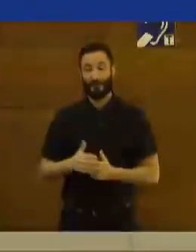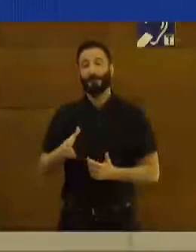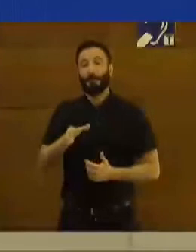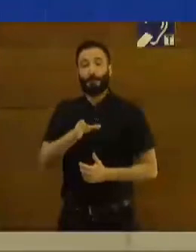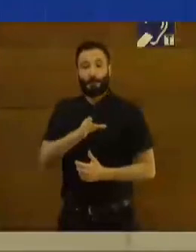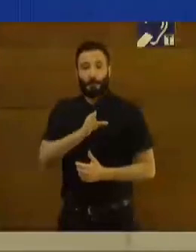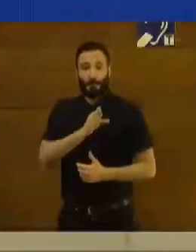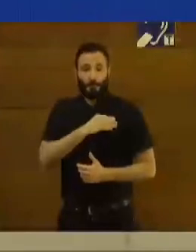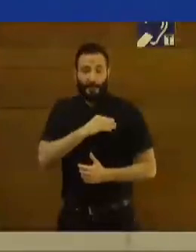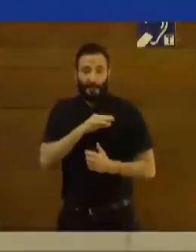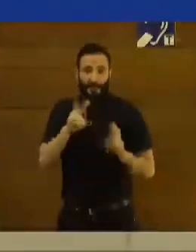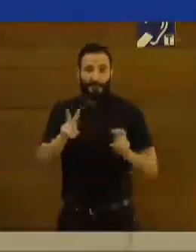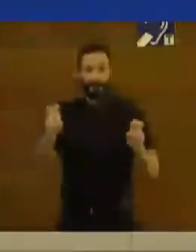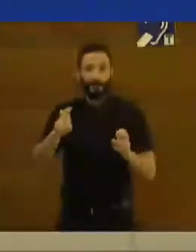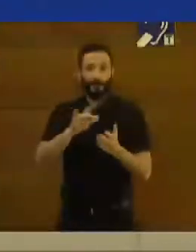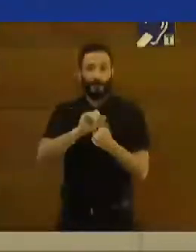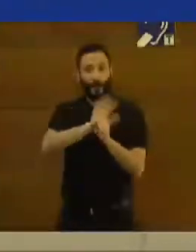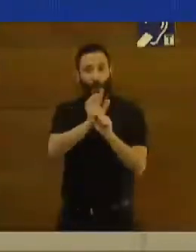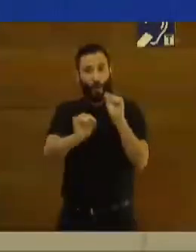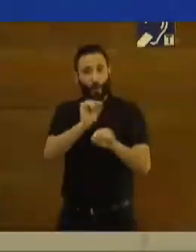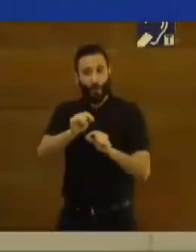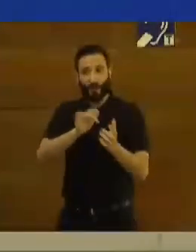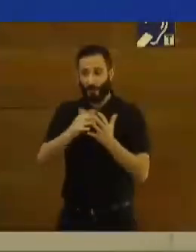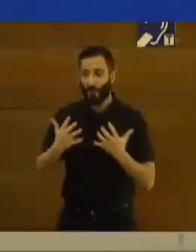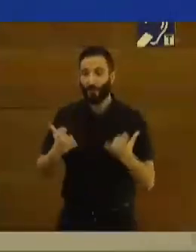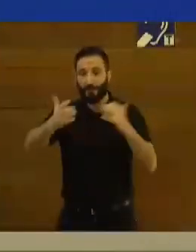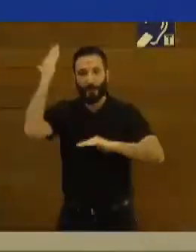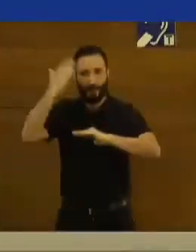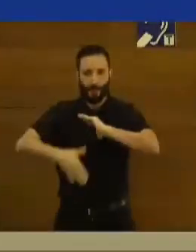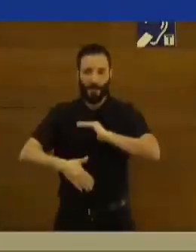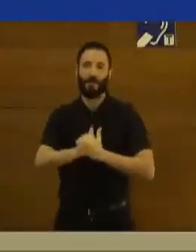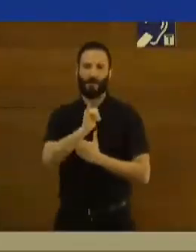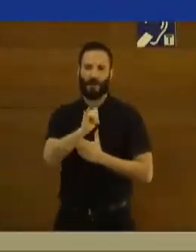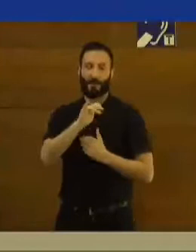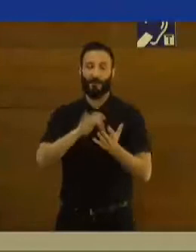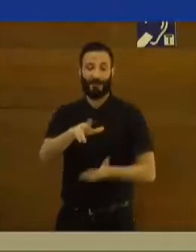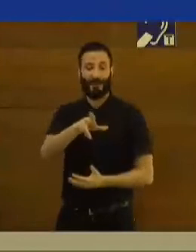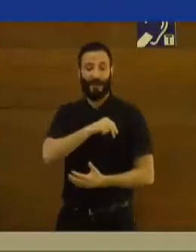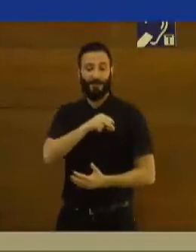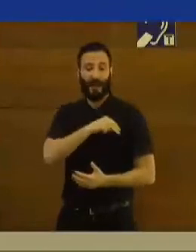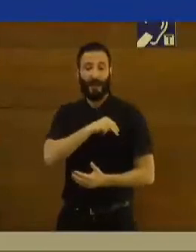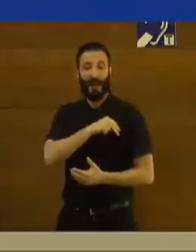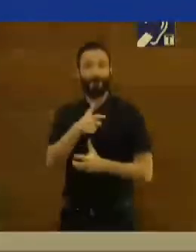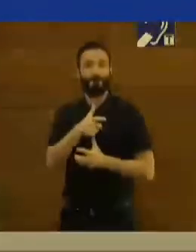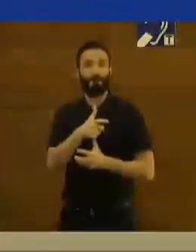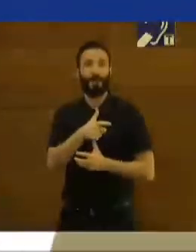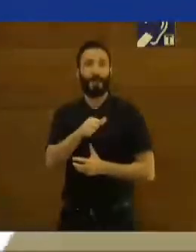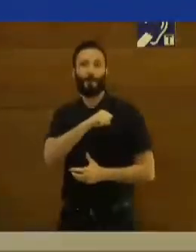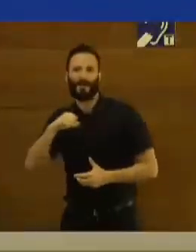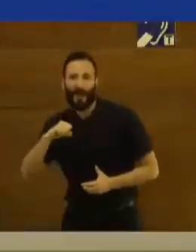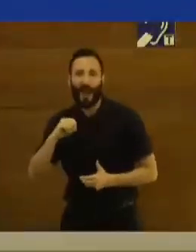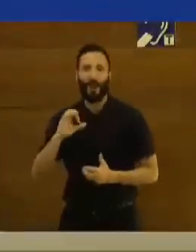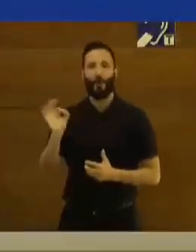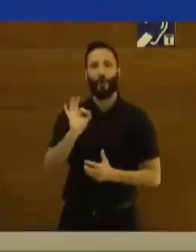Lamentablemente, las restricciones impuestas por el COVID nos han impedido tener una entrega de premios mucho más personal,